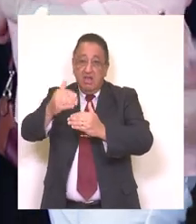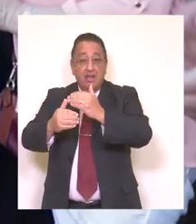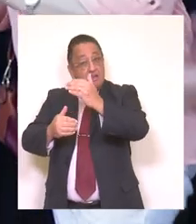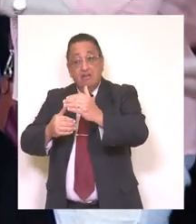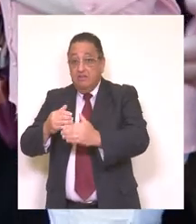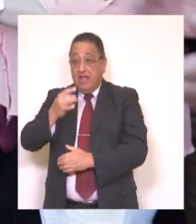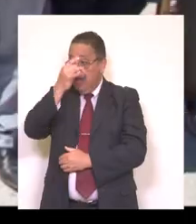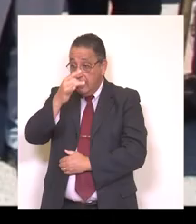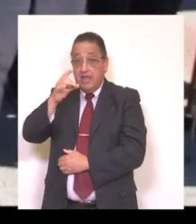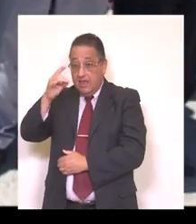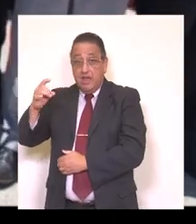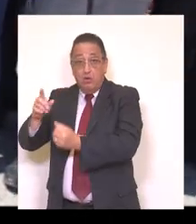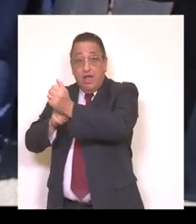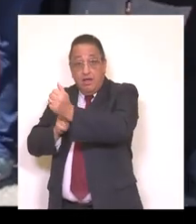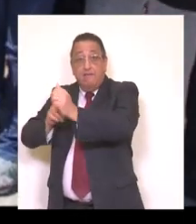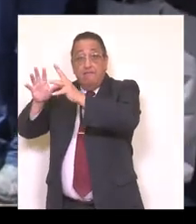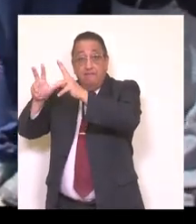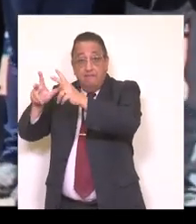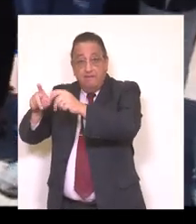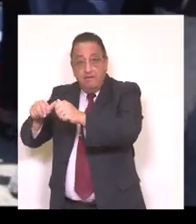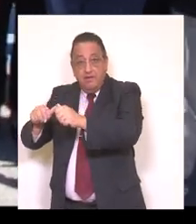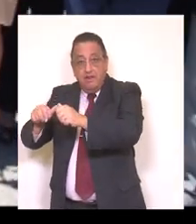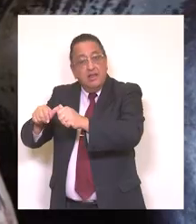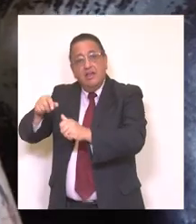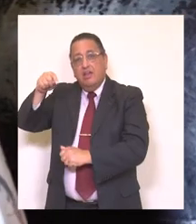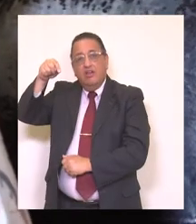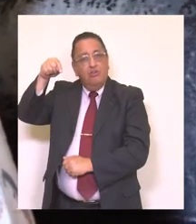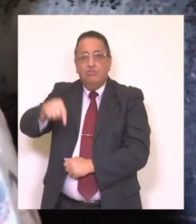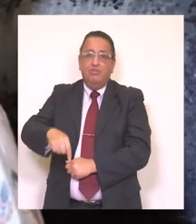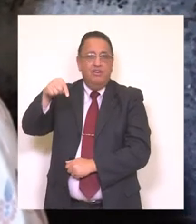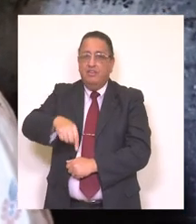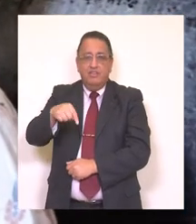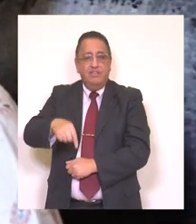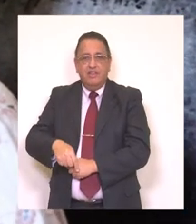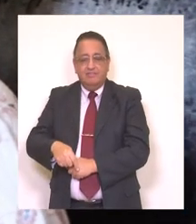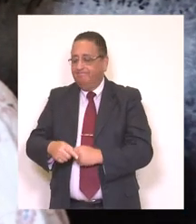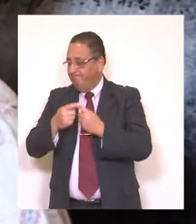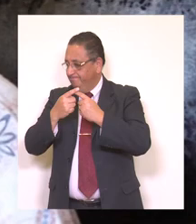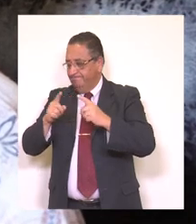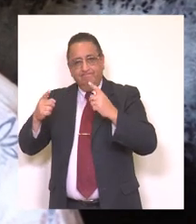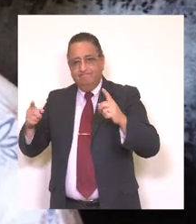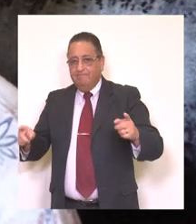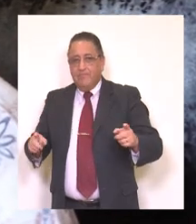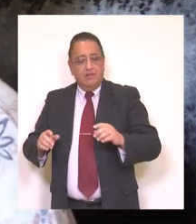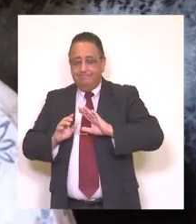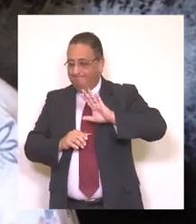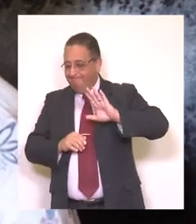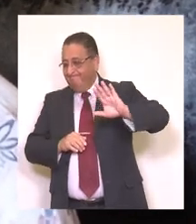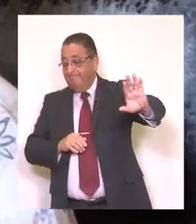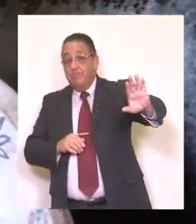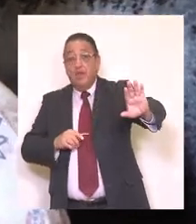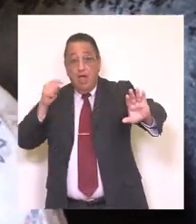avanzado por cada una de nuestras familias. Hoy pareciera que nada desimporta. El